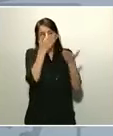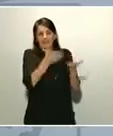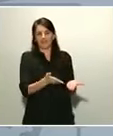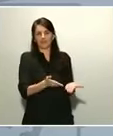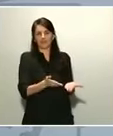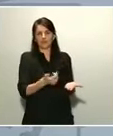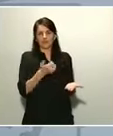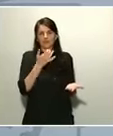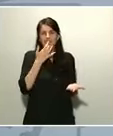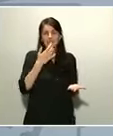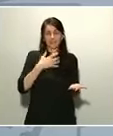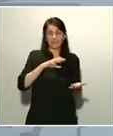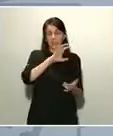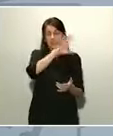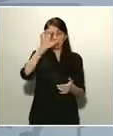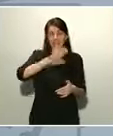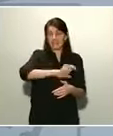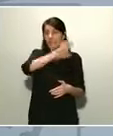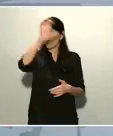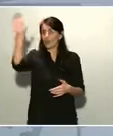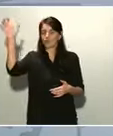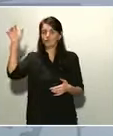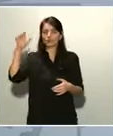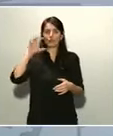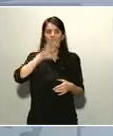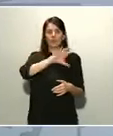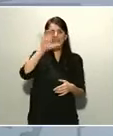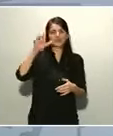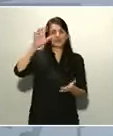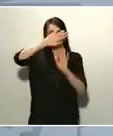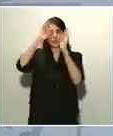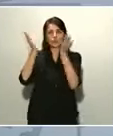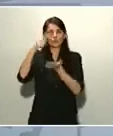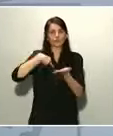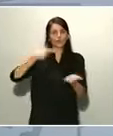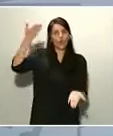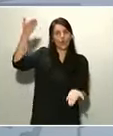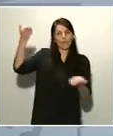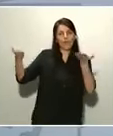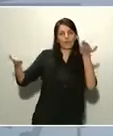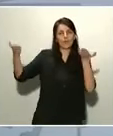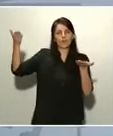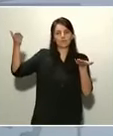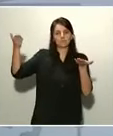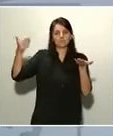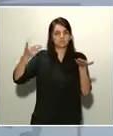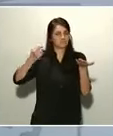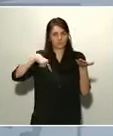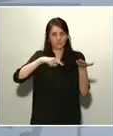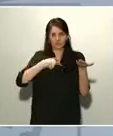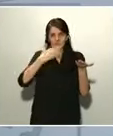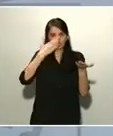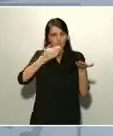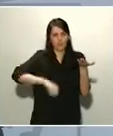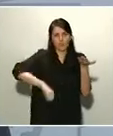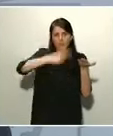europeos y de países del mundo, tengo que decirles que estamos a la vanguardia en muchísimas medidas de confinamiento.